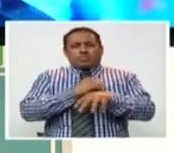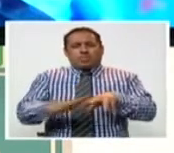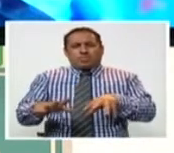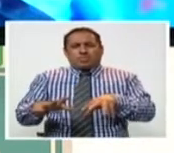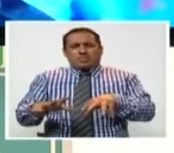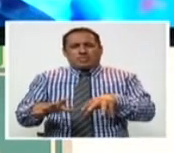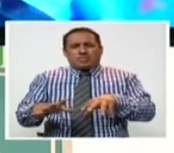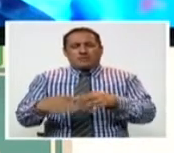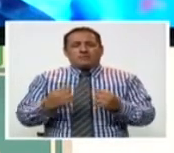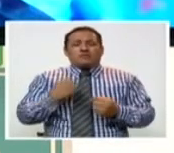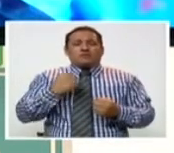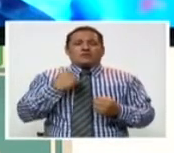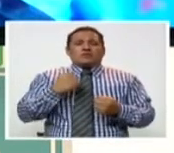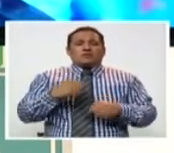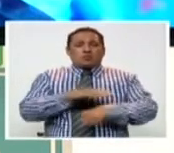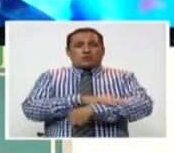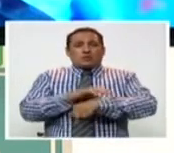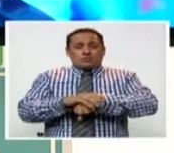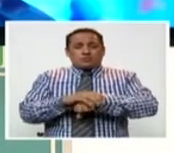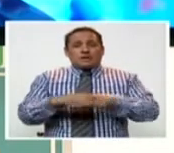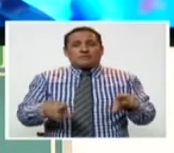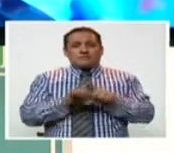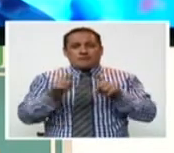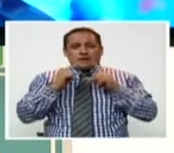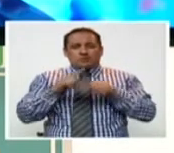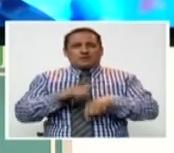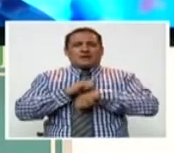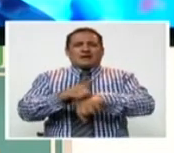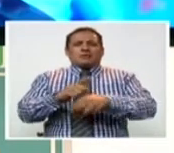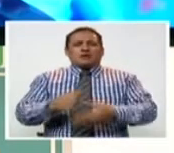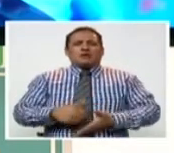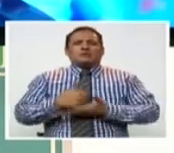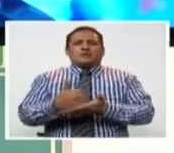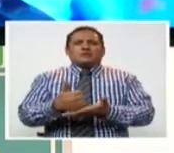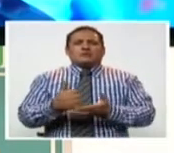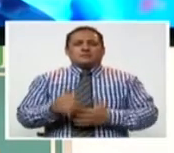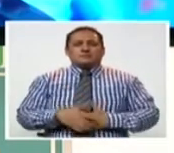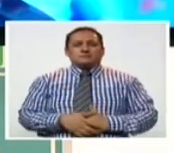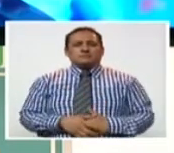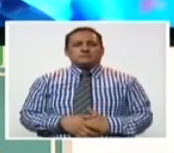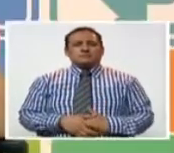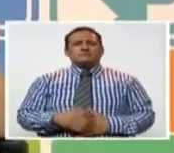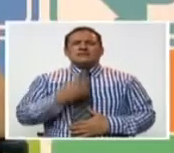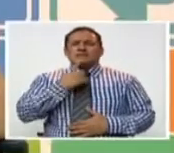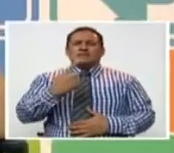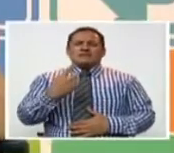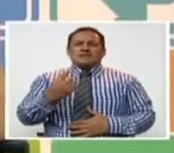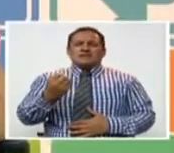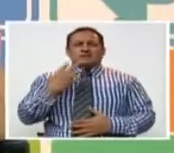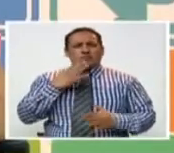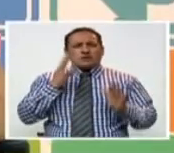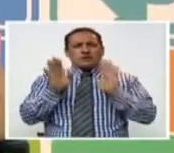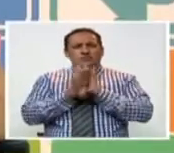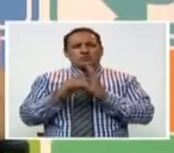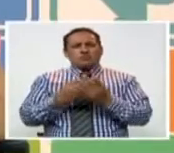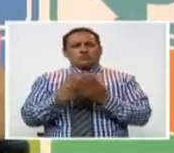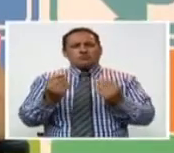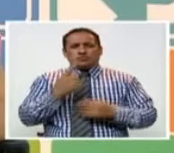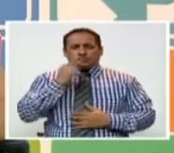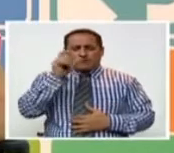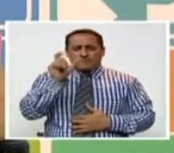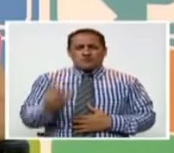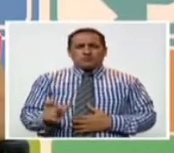y originarse daños articulares y para ellos hay que darle tratamiento preventivo. Se decía mucho que cuando